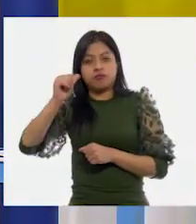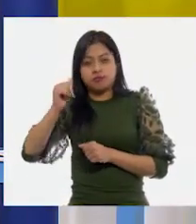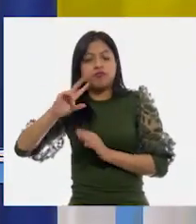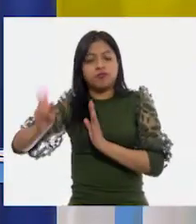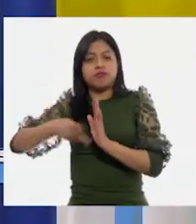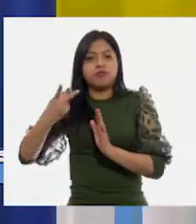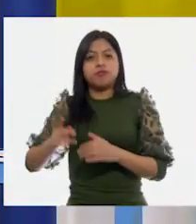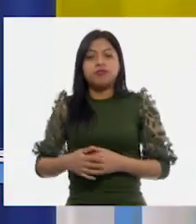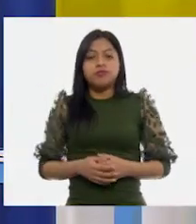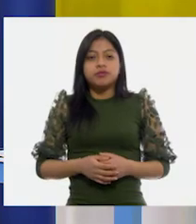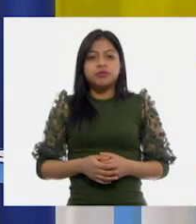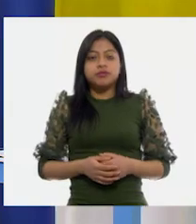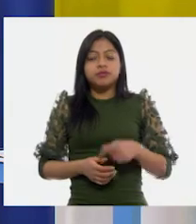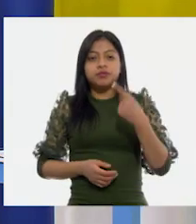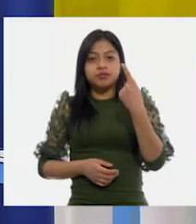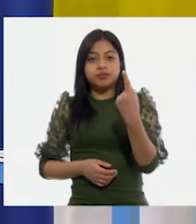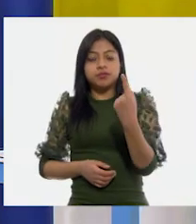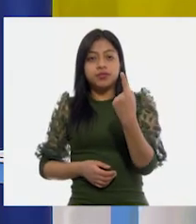Una...